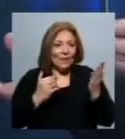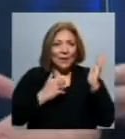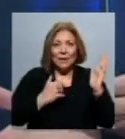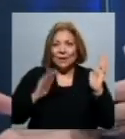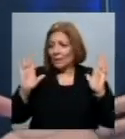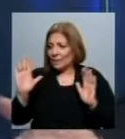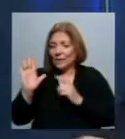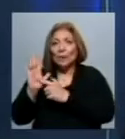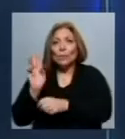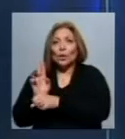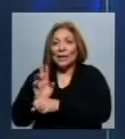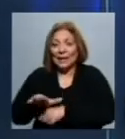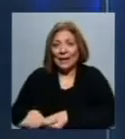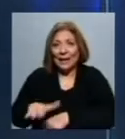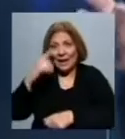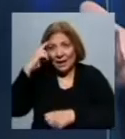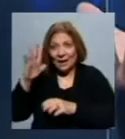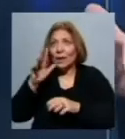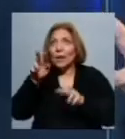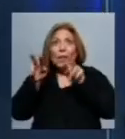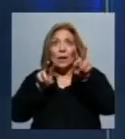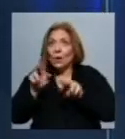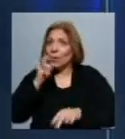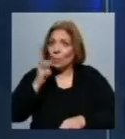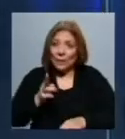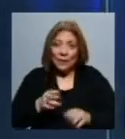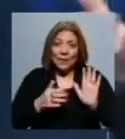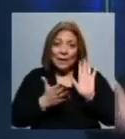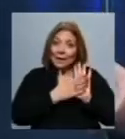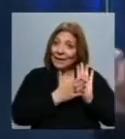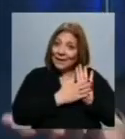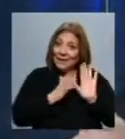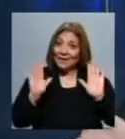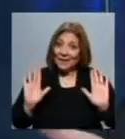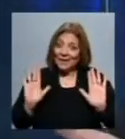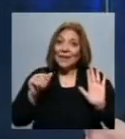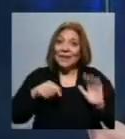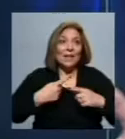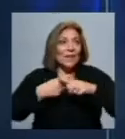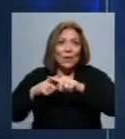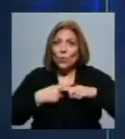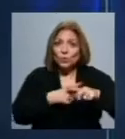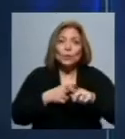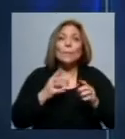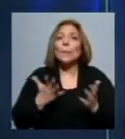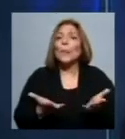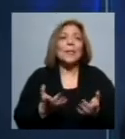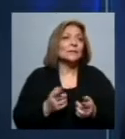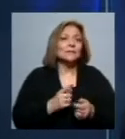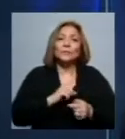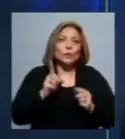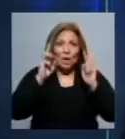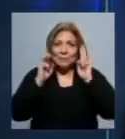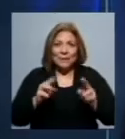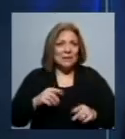a proteger a la niñez. Y por lo tanto, hay una serie de cosas que en los medios de pronto, y han sido objeto de discusión en este último tiempo, no se estaban